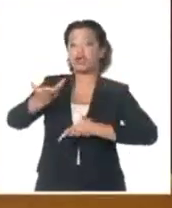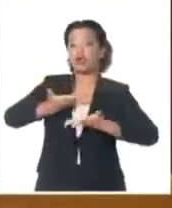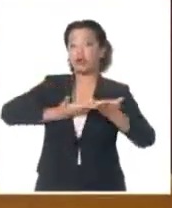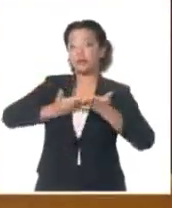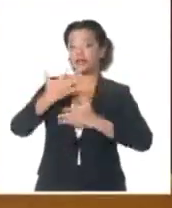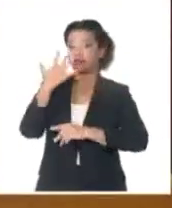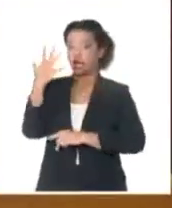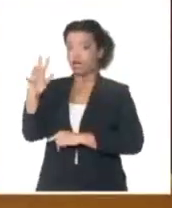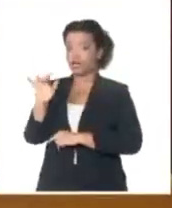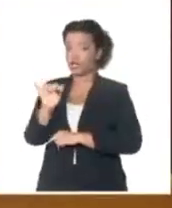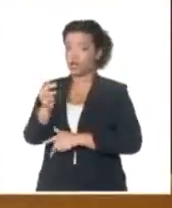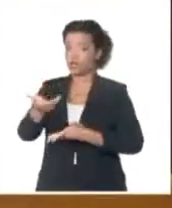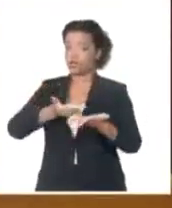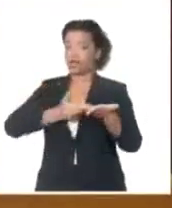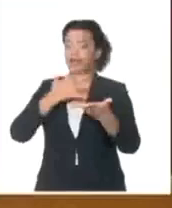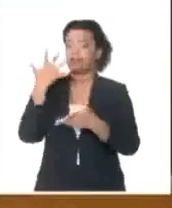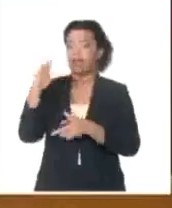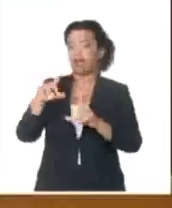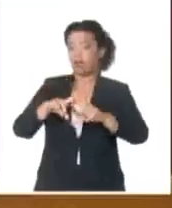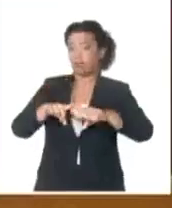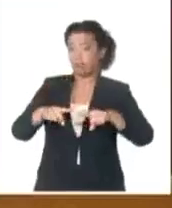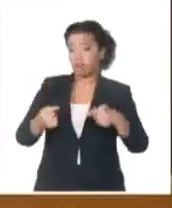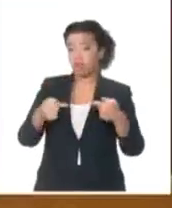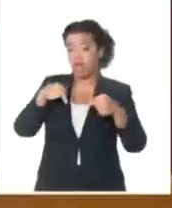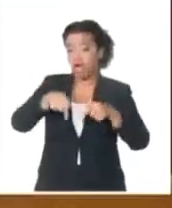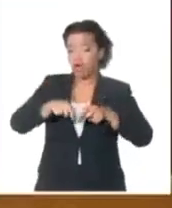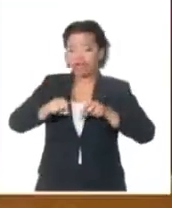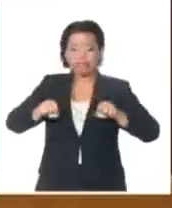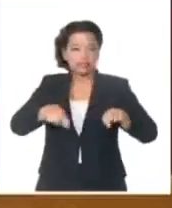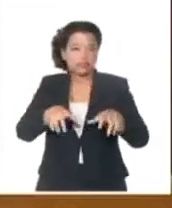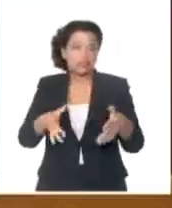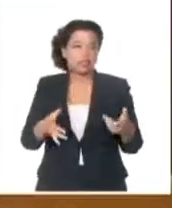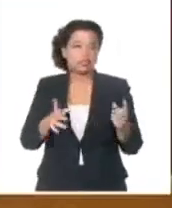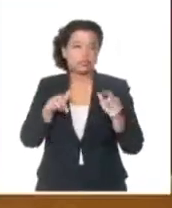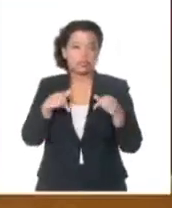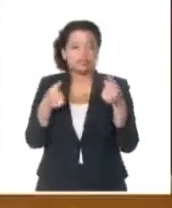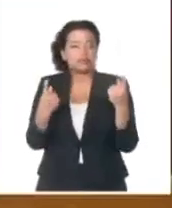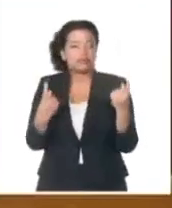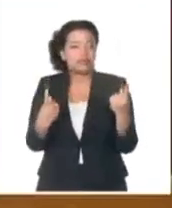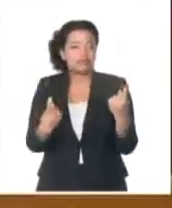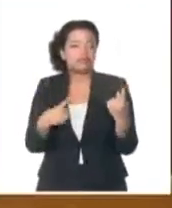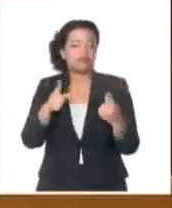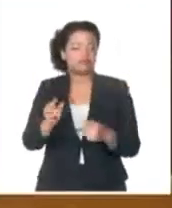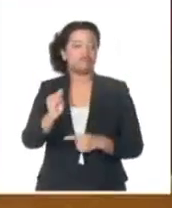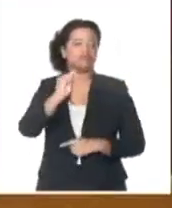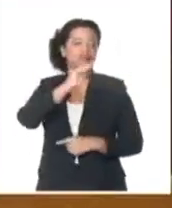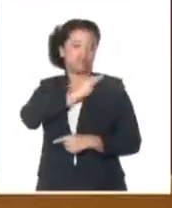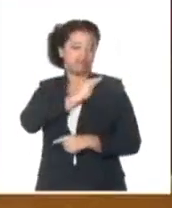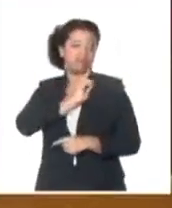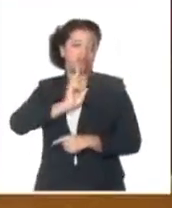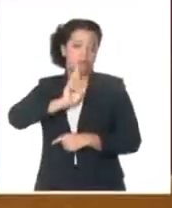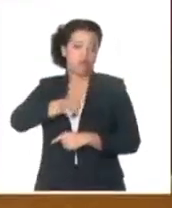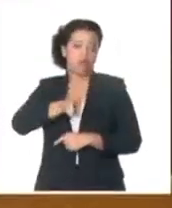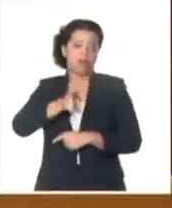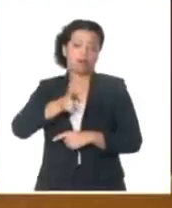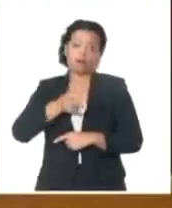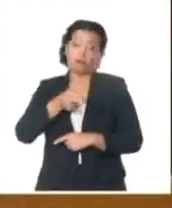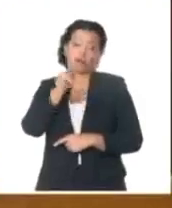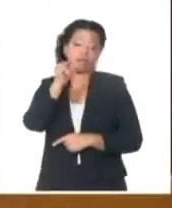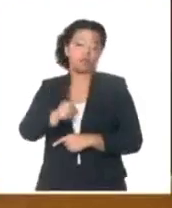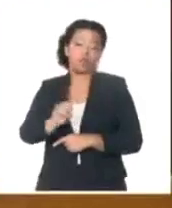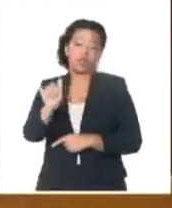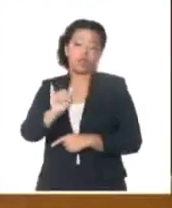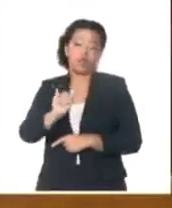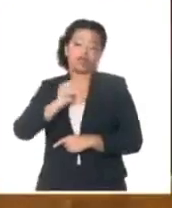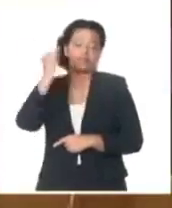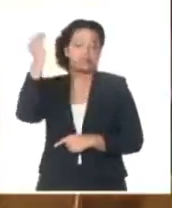Inversión Extranjera, considerando que en las actuales circunstancias es necesario nombrar en esta responsabilidad a un cuadro con